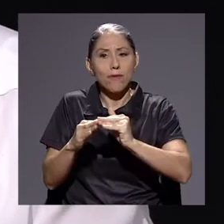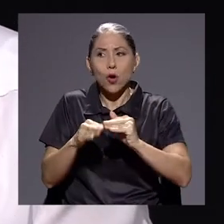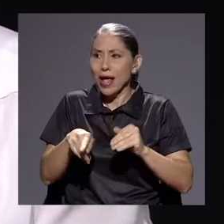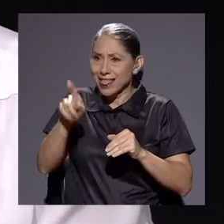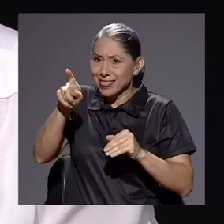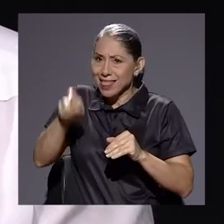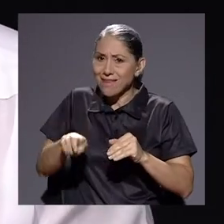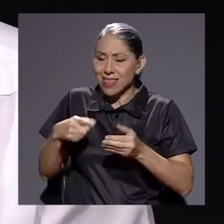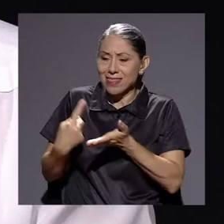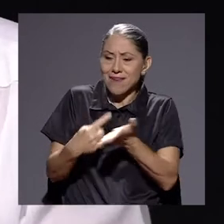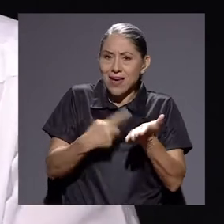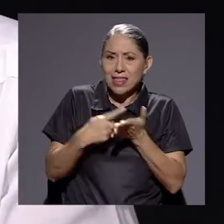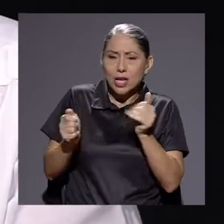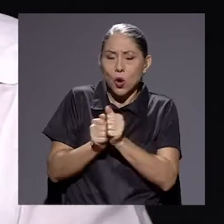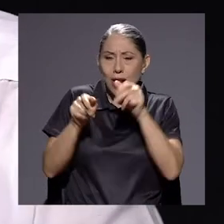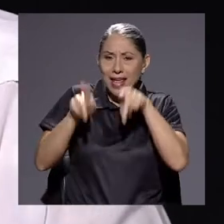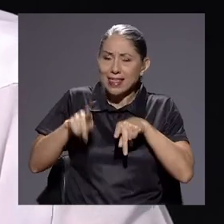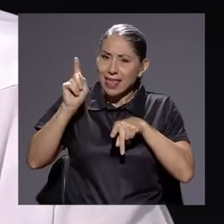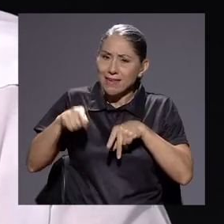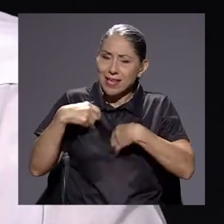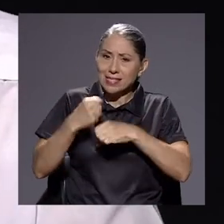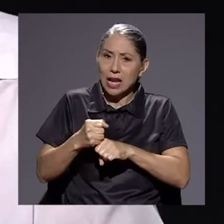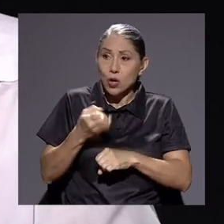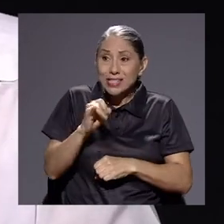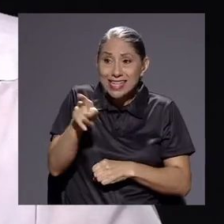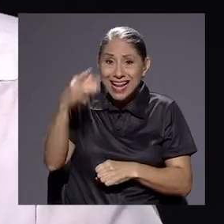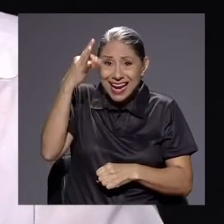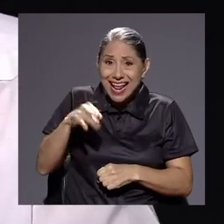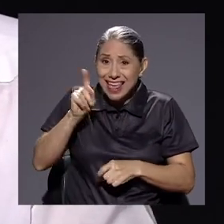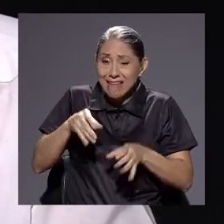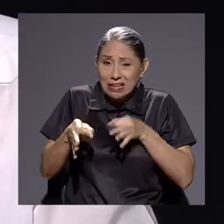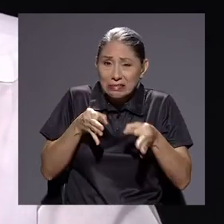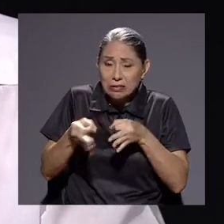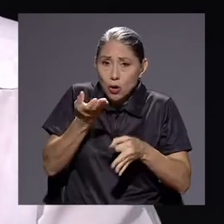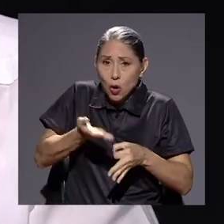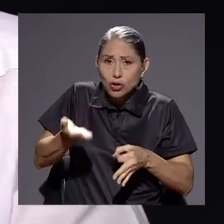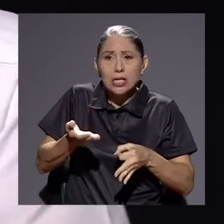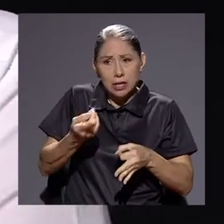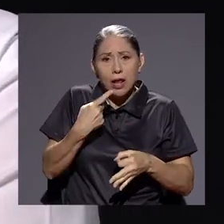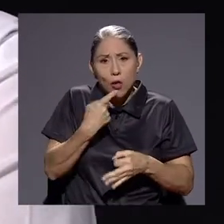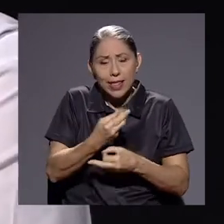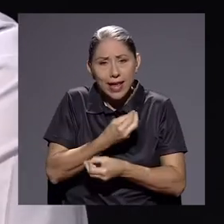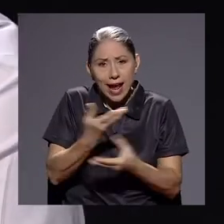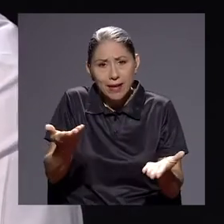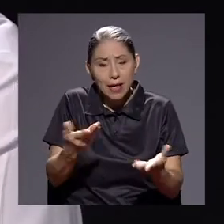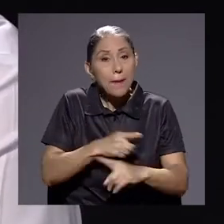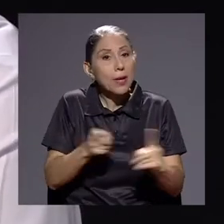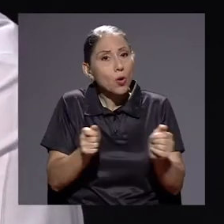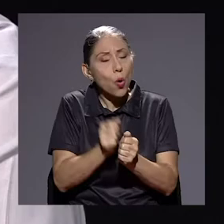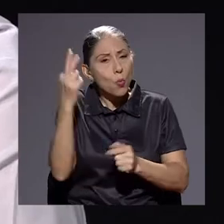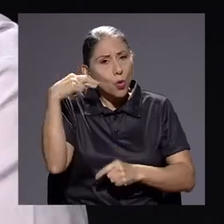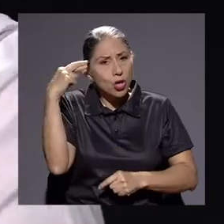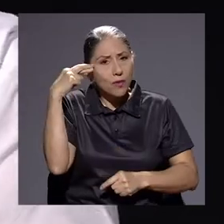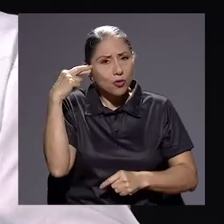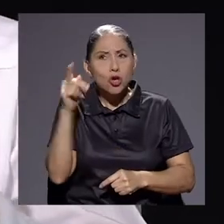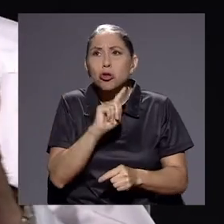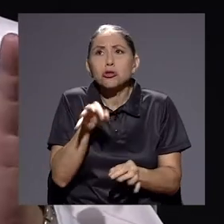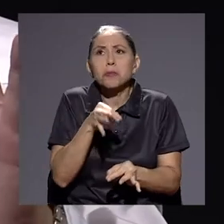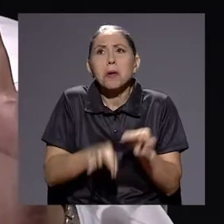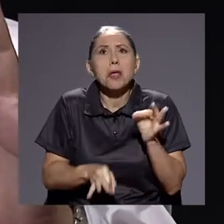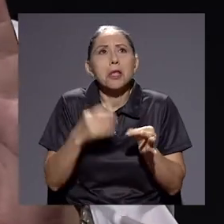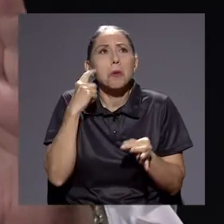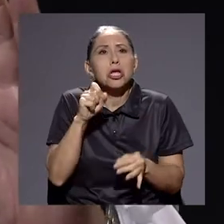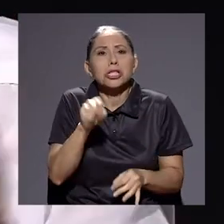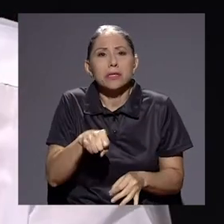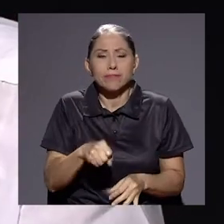gente que tiene que debatir. Sí, él cree que hay que implementar cosas que lo diga claramente, pero con motivos, no simplemente porque eso hay que hacer. El